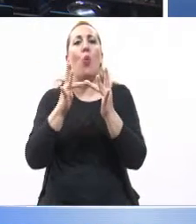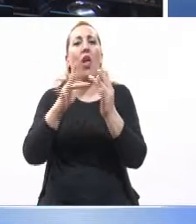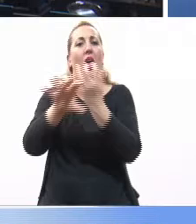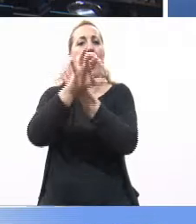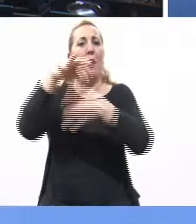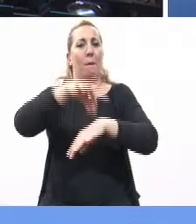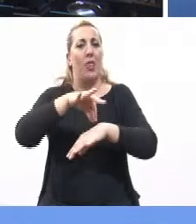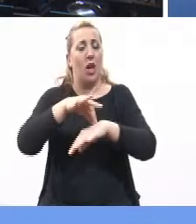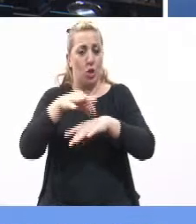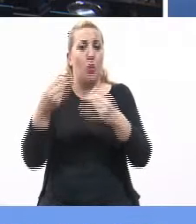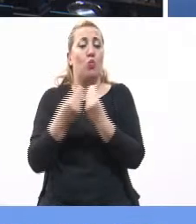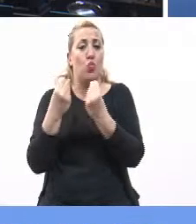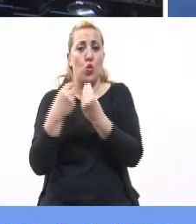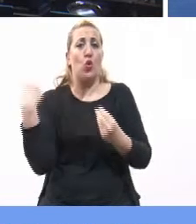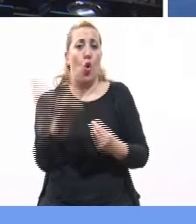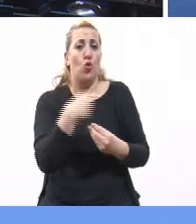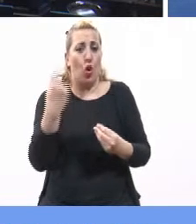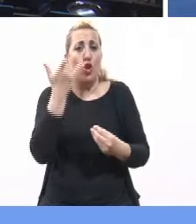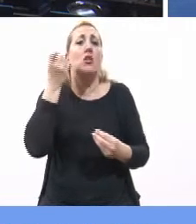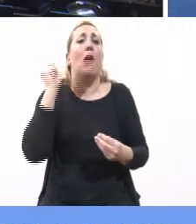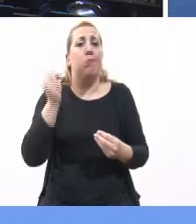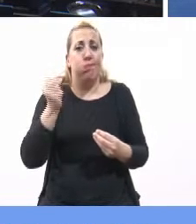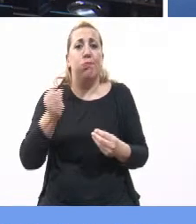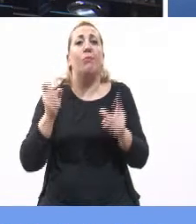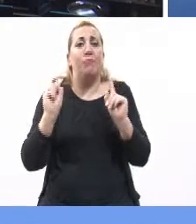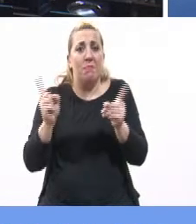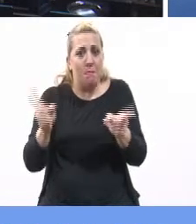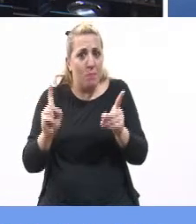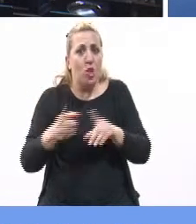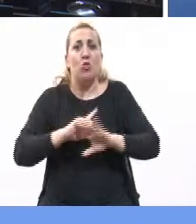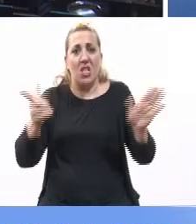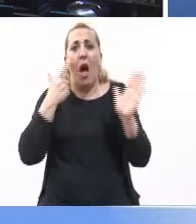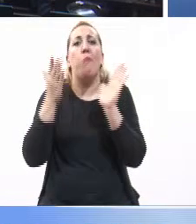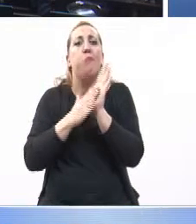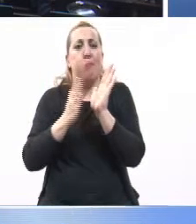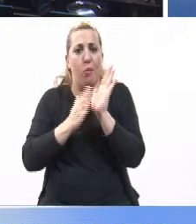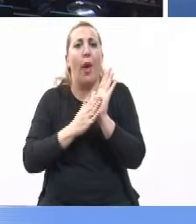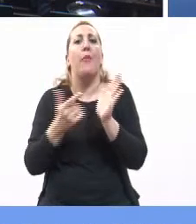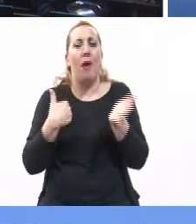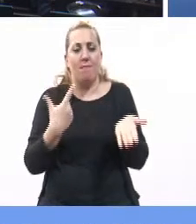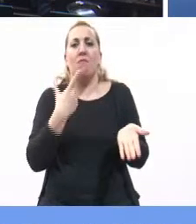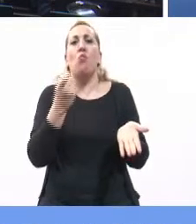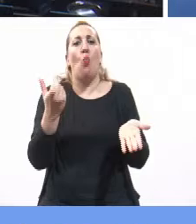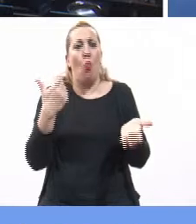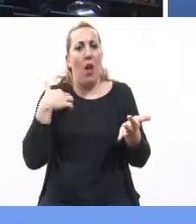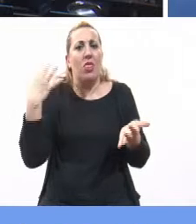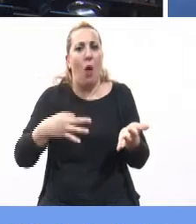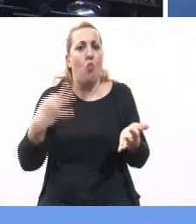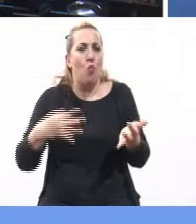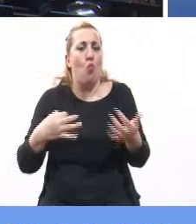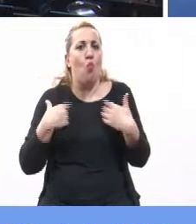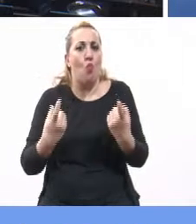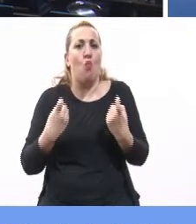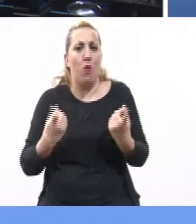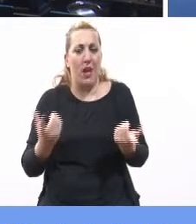Muchos de nosotros hemos hecho uso de la misma y nos hemos dado cuenta de cuánto bien hace, pero